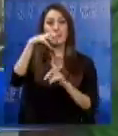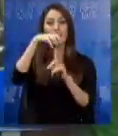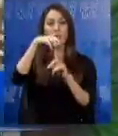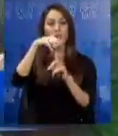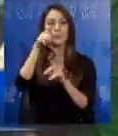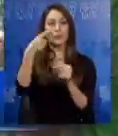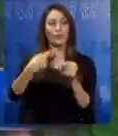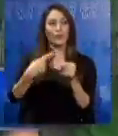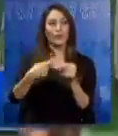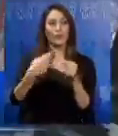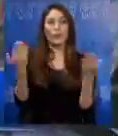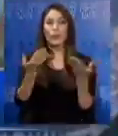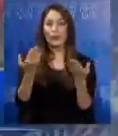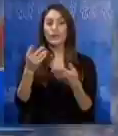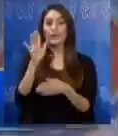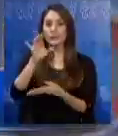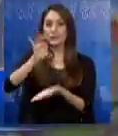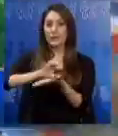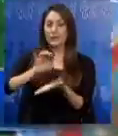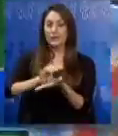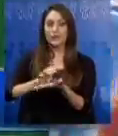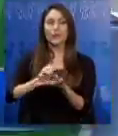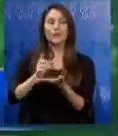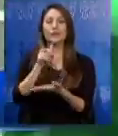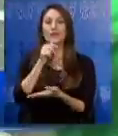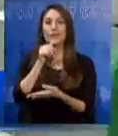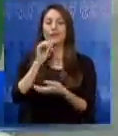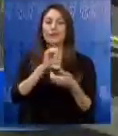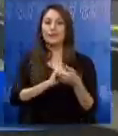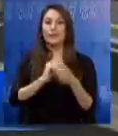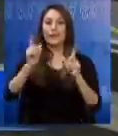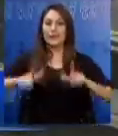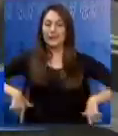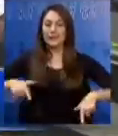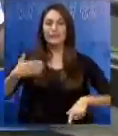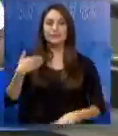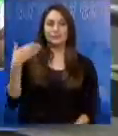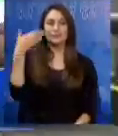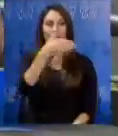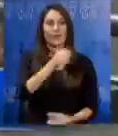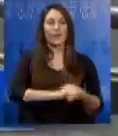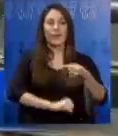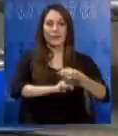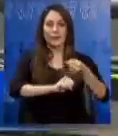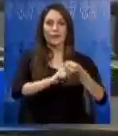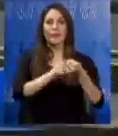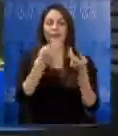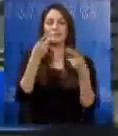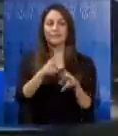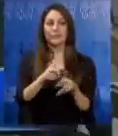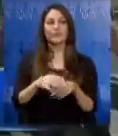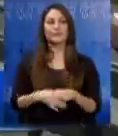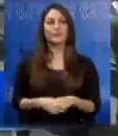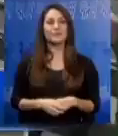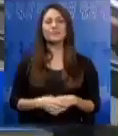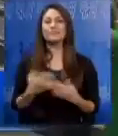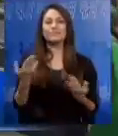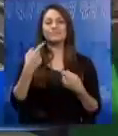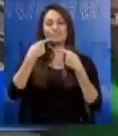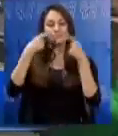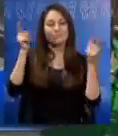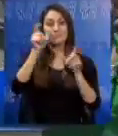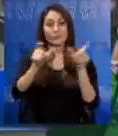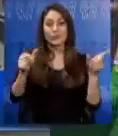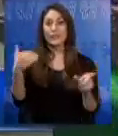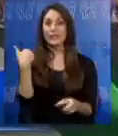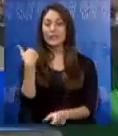en Quito, donde el candidato presidencial por Alianza País, Lenín Moreno, se dirigirá vía streaming a personas que